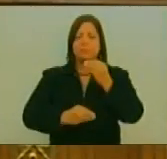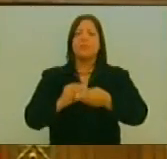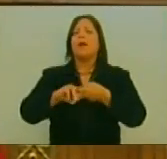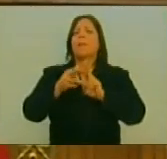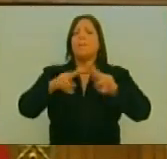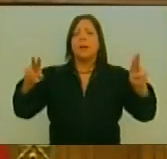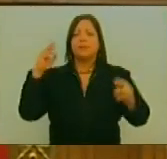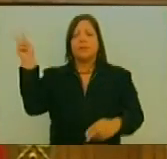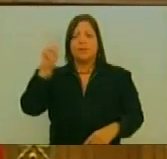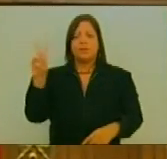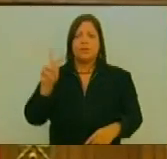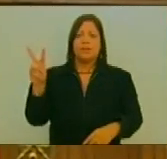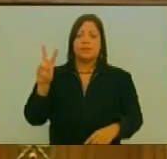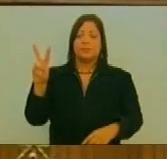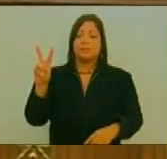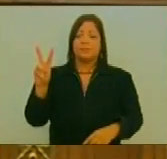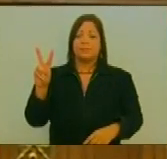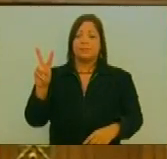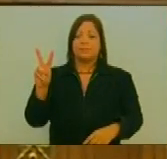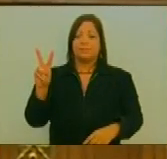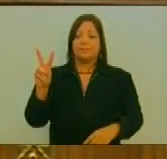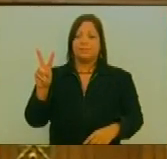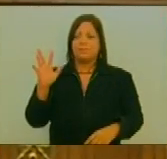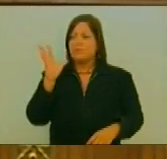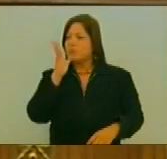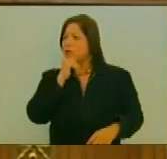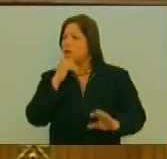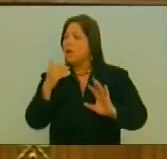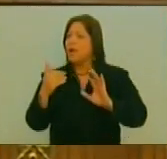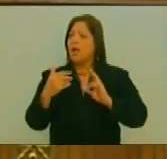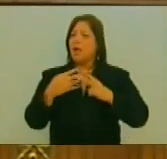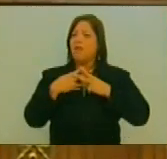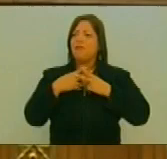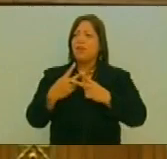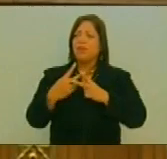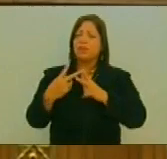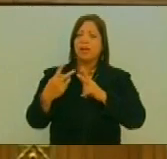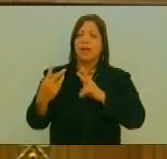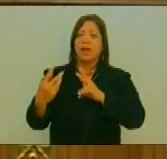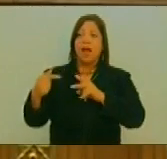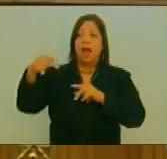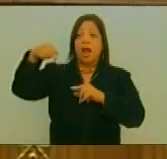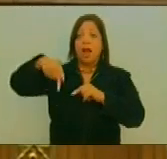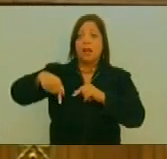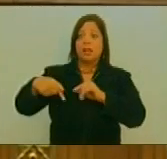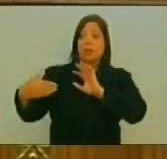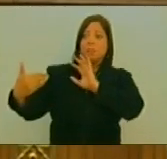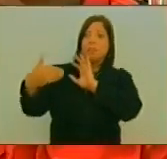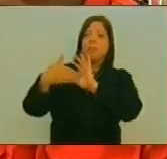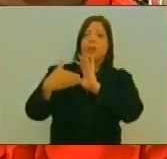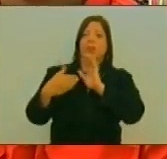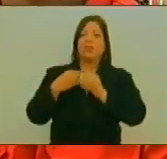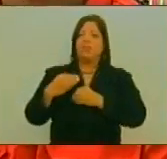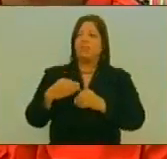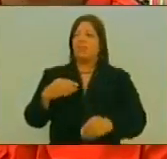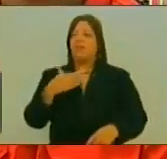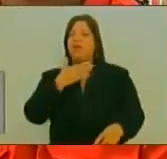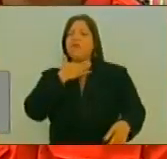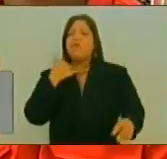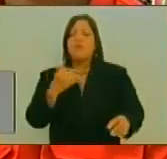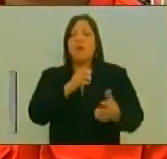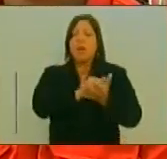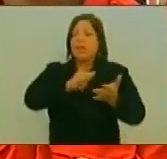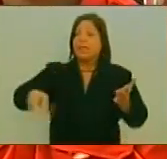Paz De País Que No Haya Ninguna Voluntad Que En Este Momento Nos Quite A Nosotros Esa Fuerza